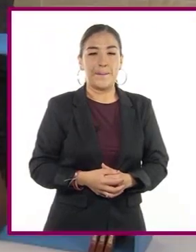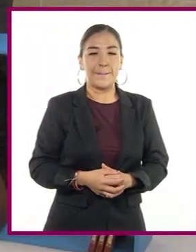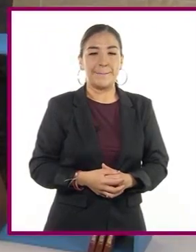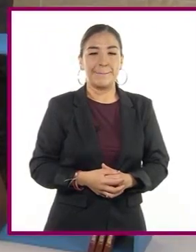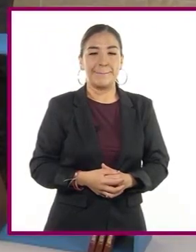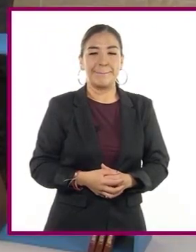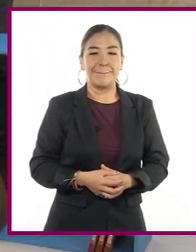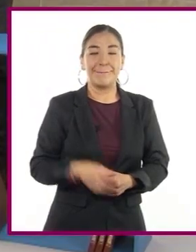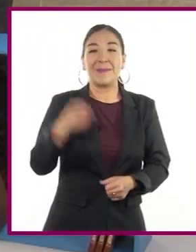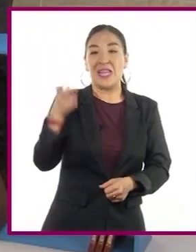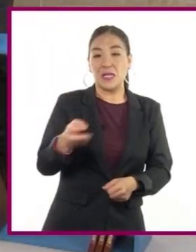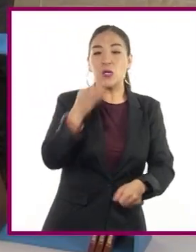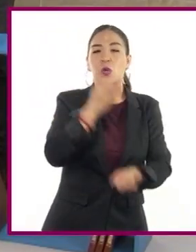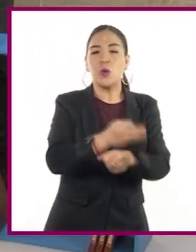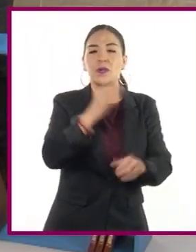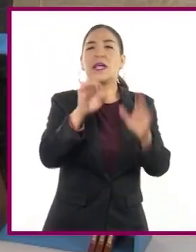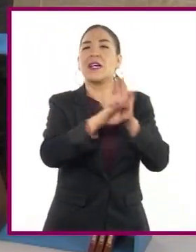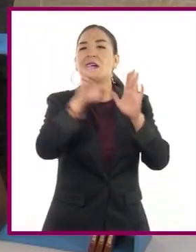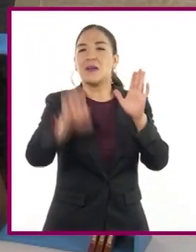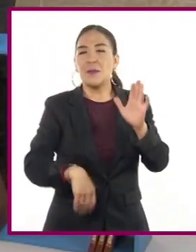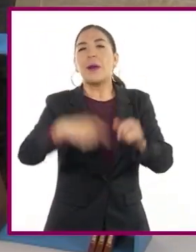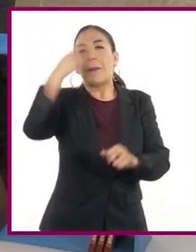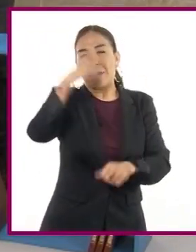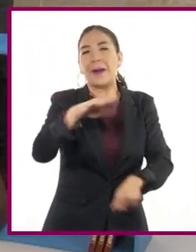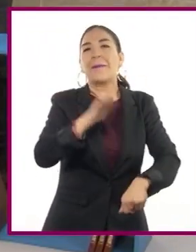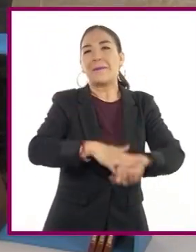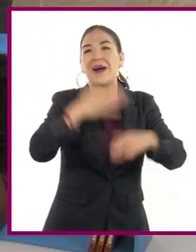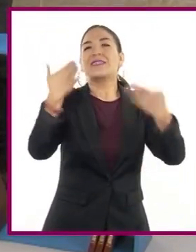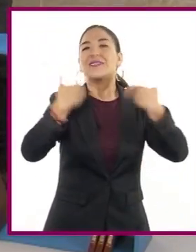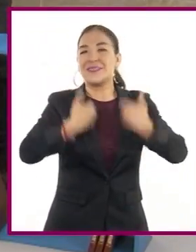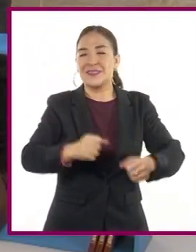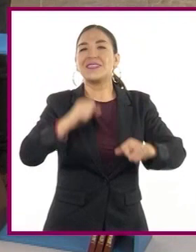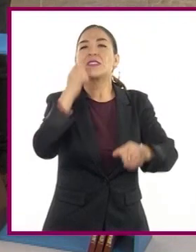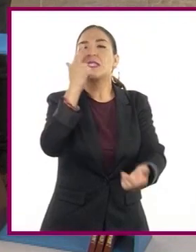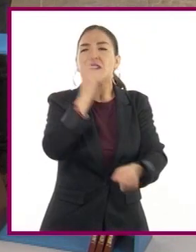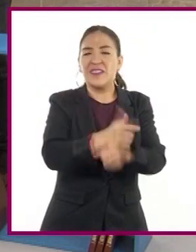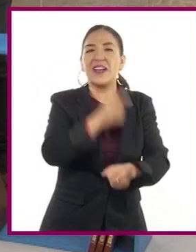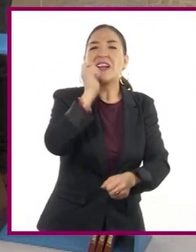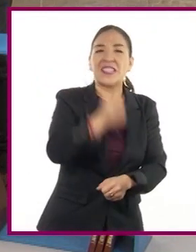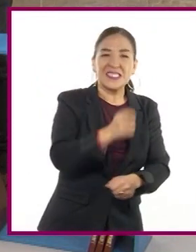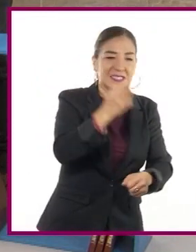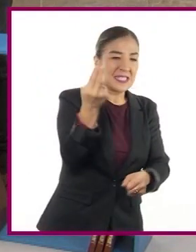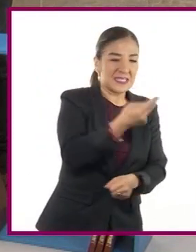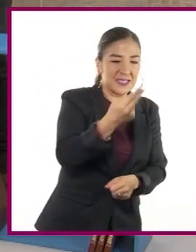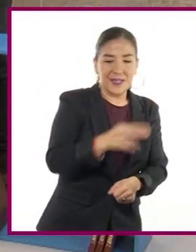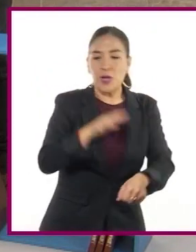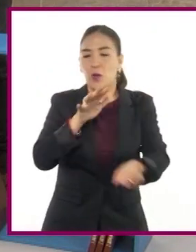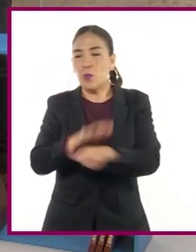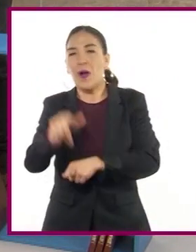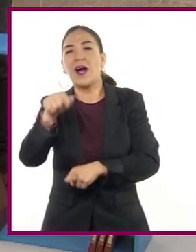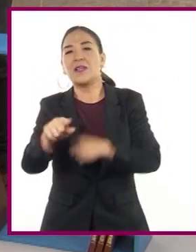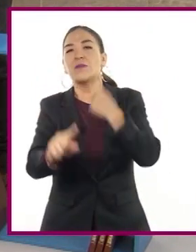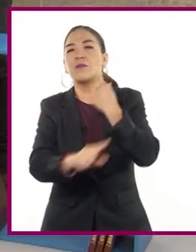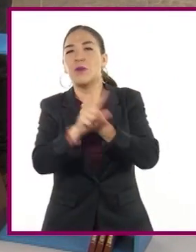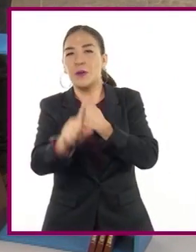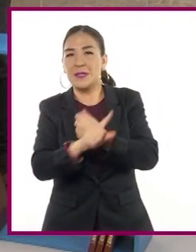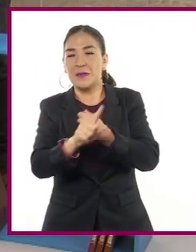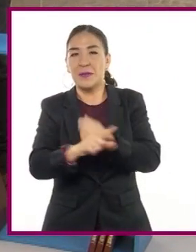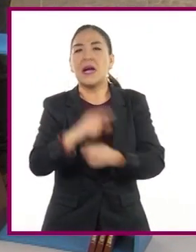Con estos ejemplos, nos será más fácil identificar lo que es una necesidad y lo que son problemas,